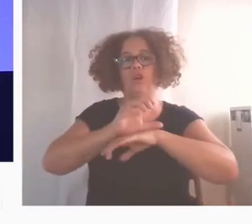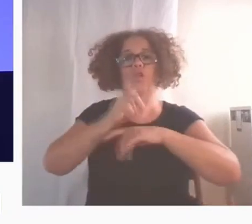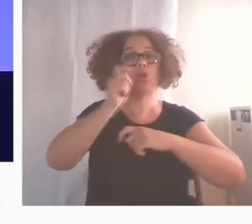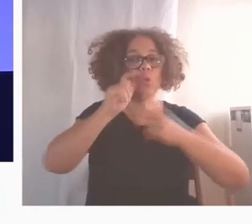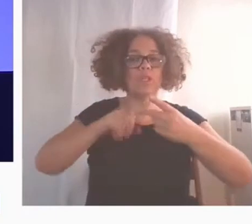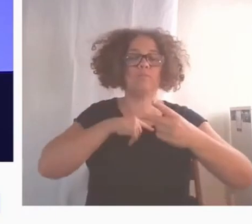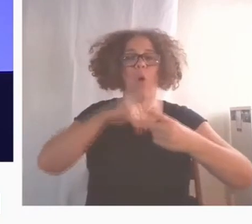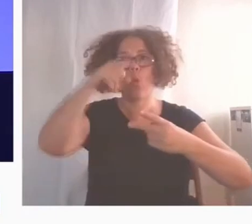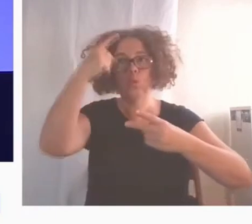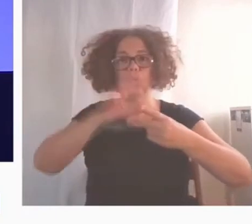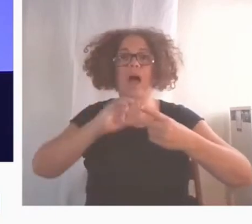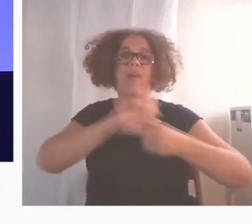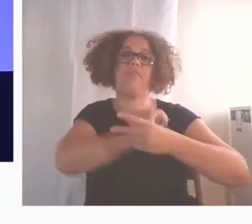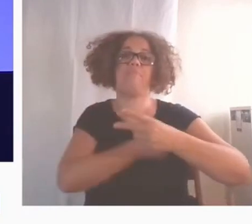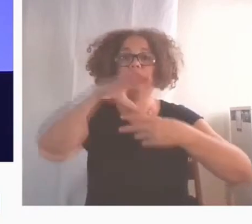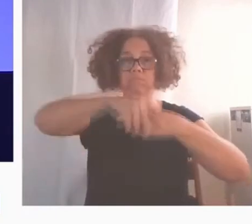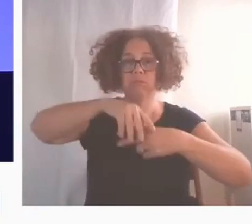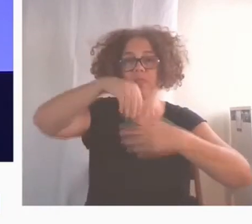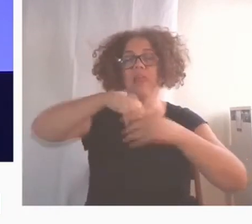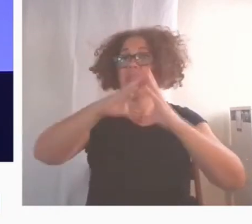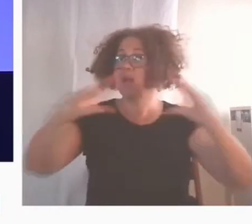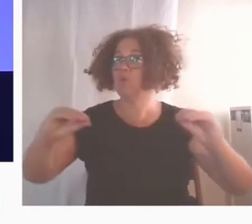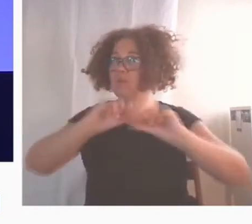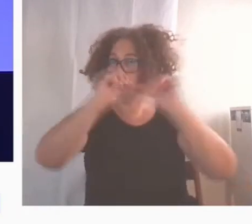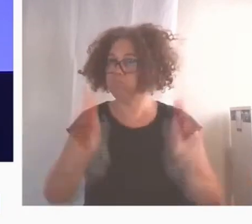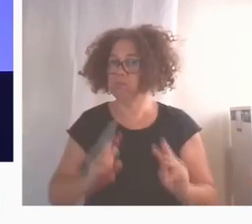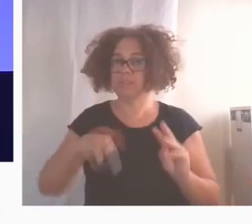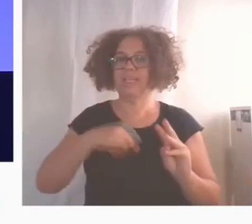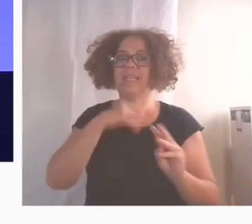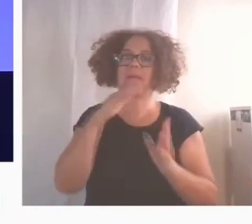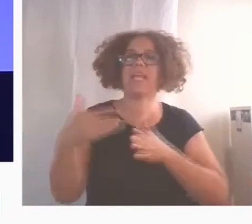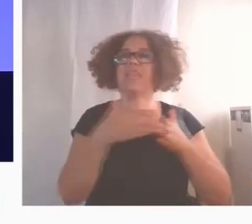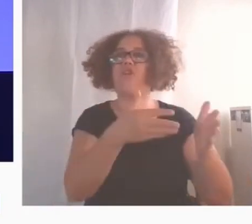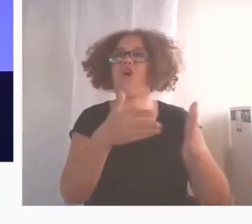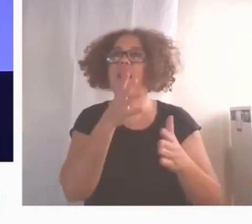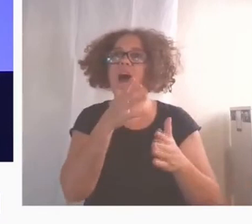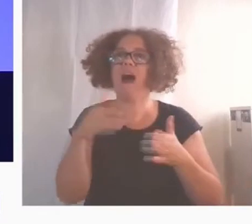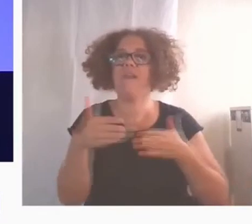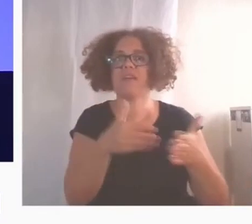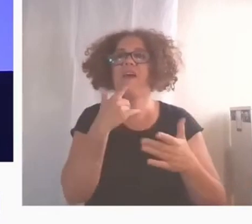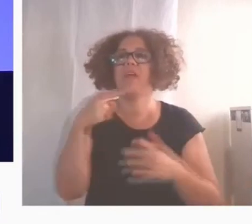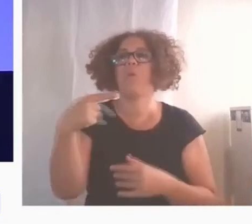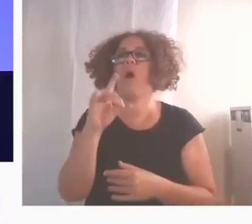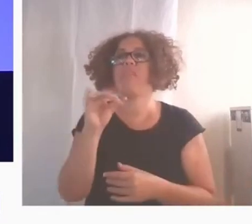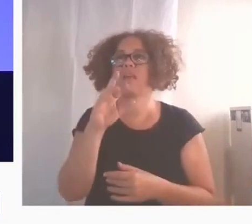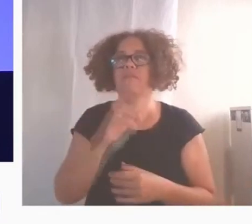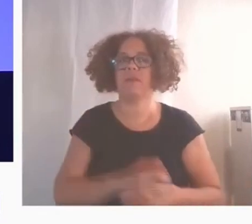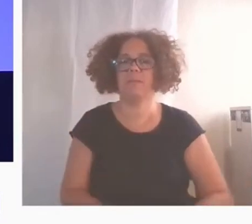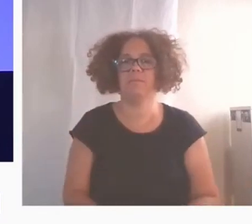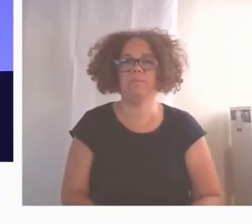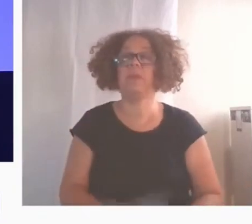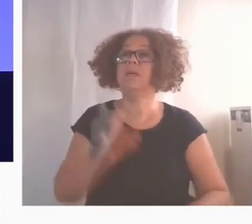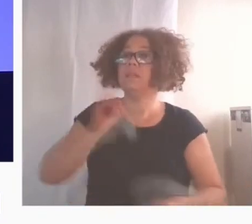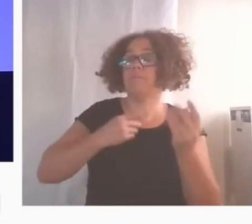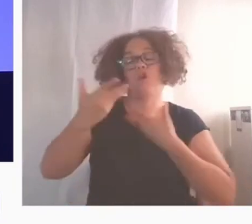Deporte de la Junta de Andalucía y la Confederación Hidrográfica del Guadalquivir. Y a la colaboración de entidades públicas y